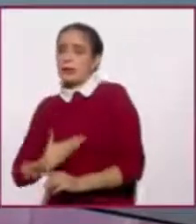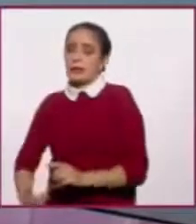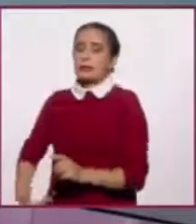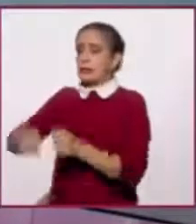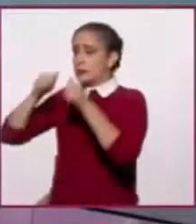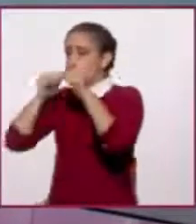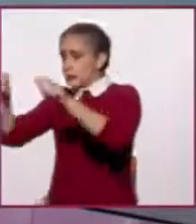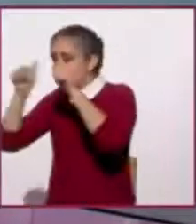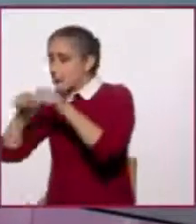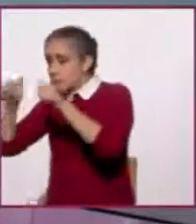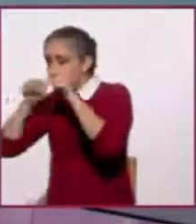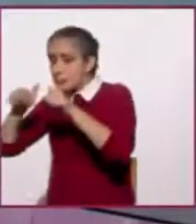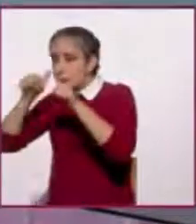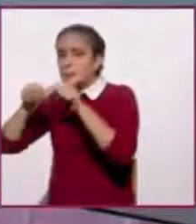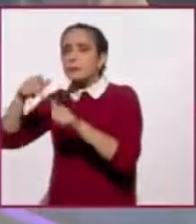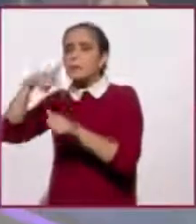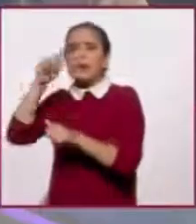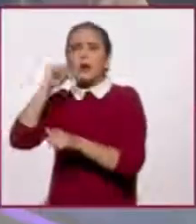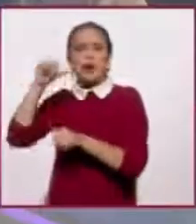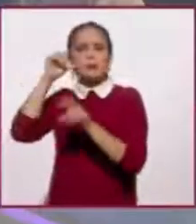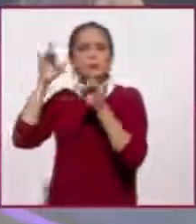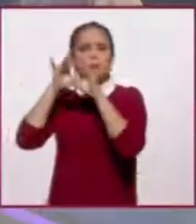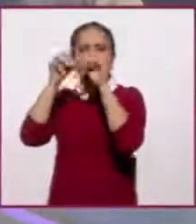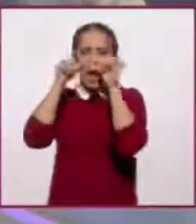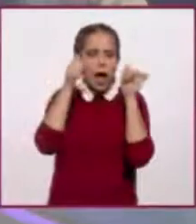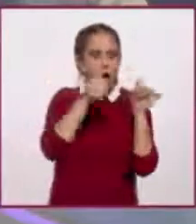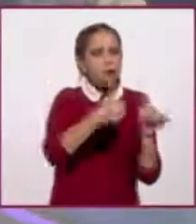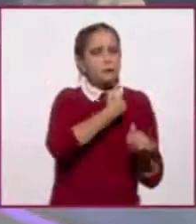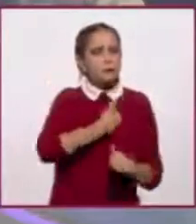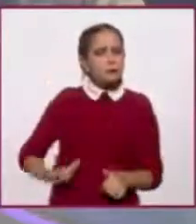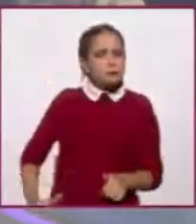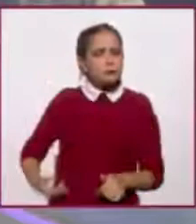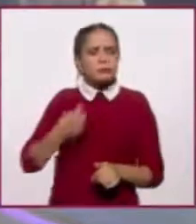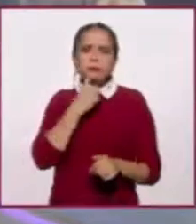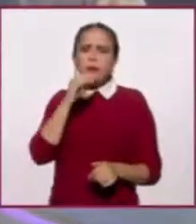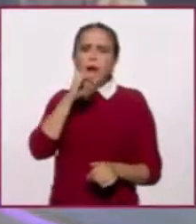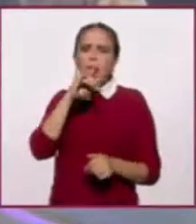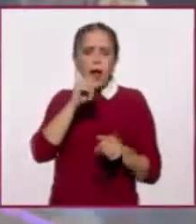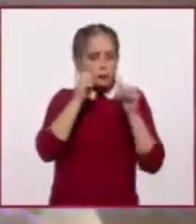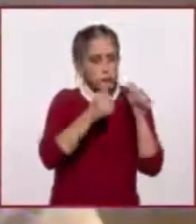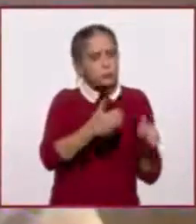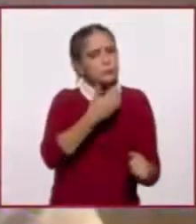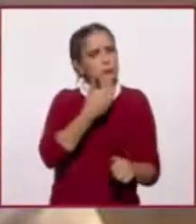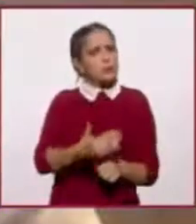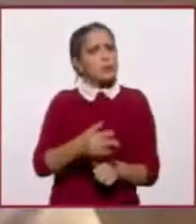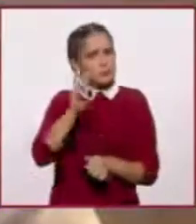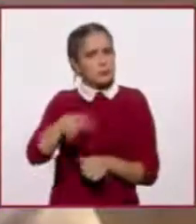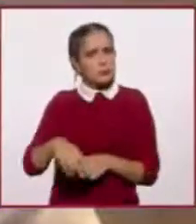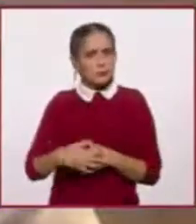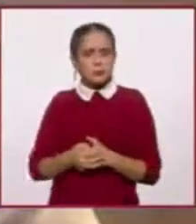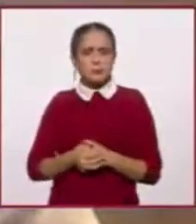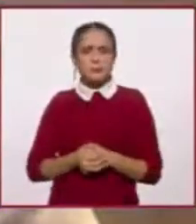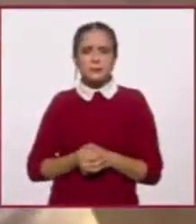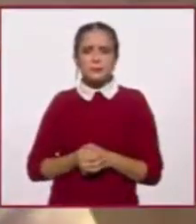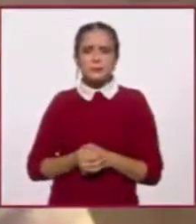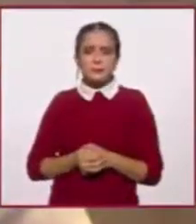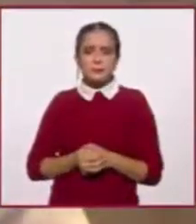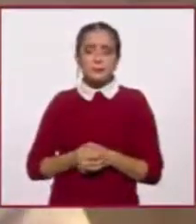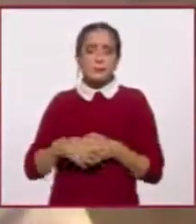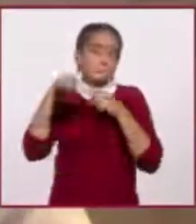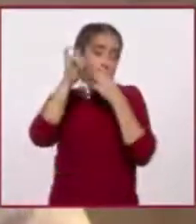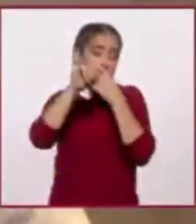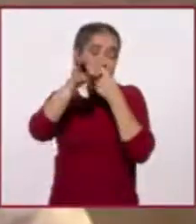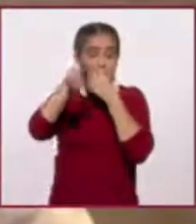sí estuvo enterada y pendiente de lo que fue este viaje del presidente López Obrador. Eh, así es, y yo creo que también es muy